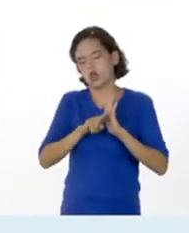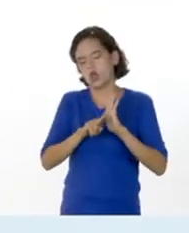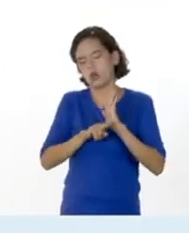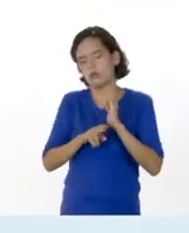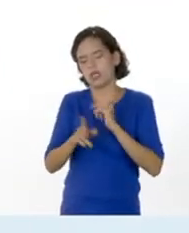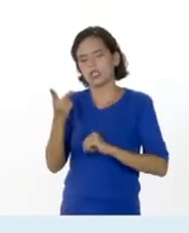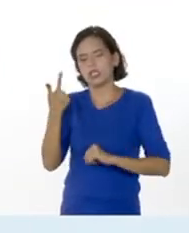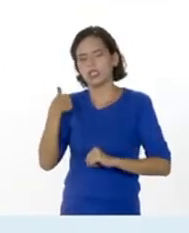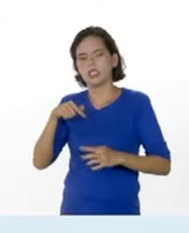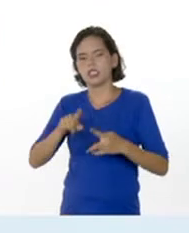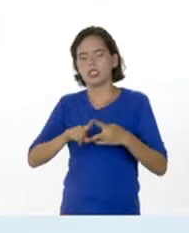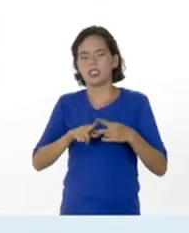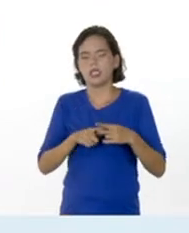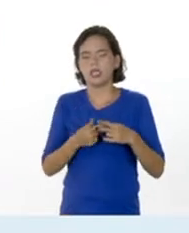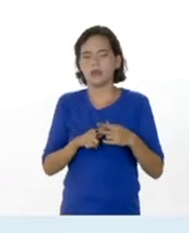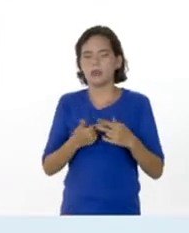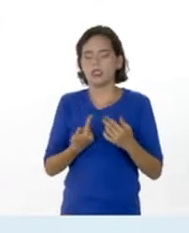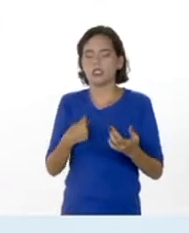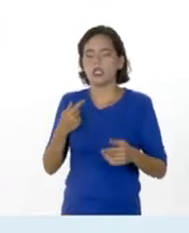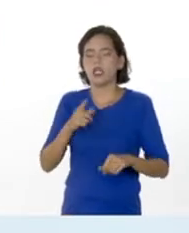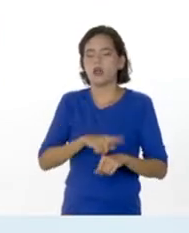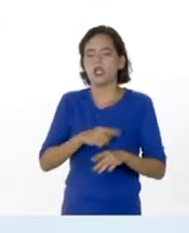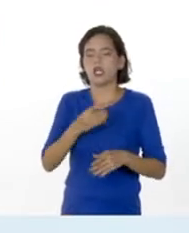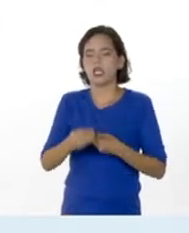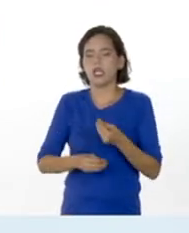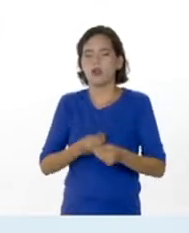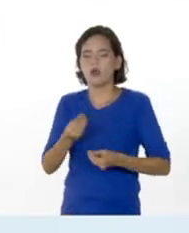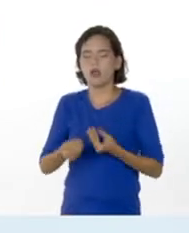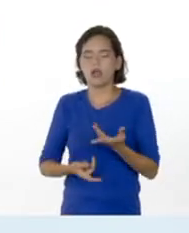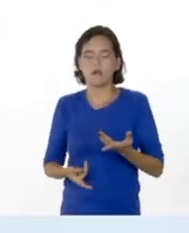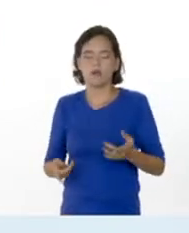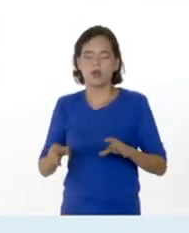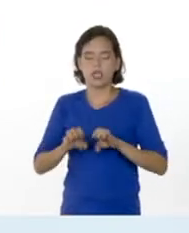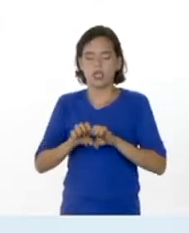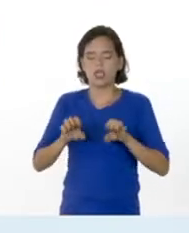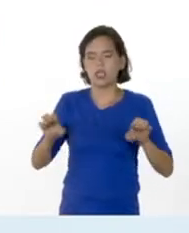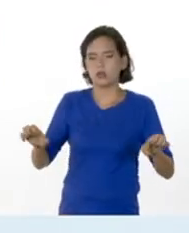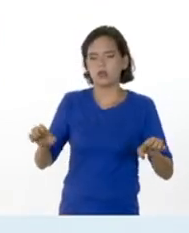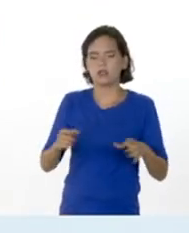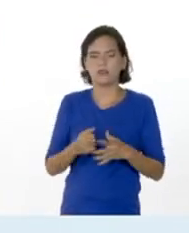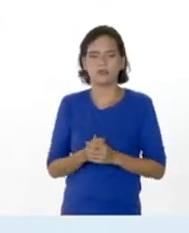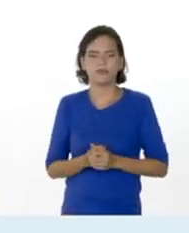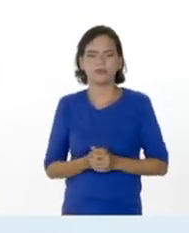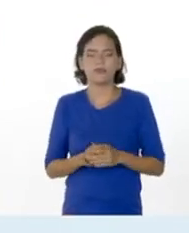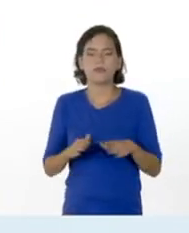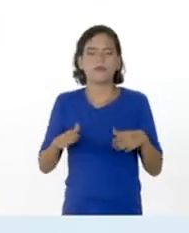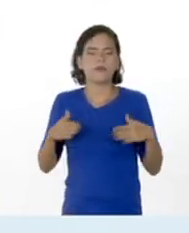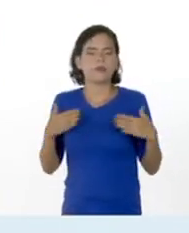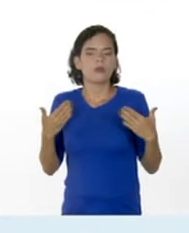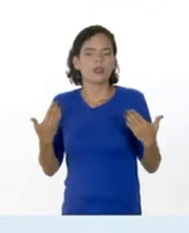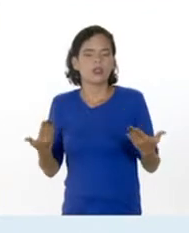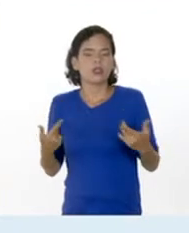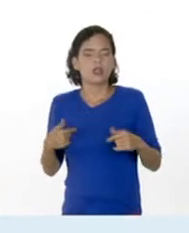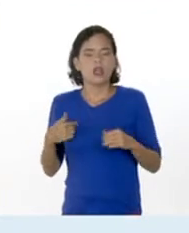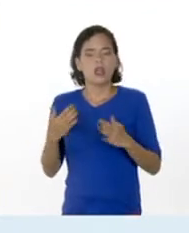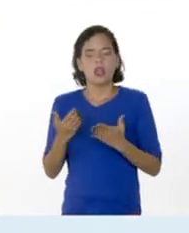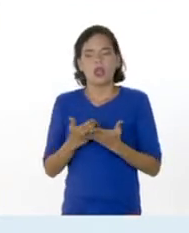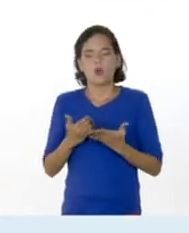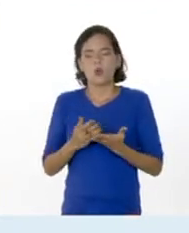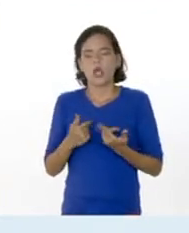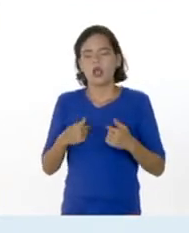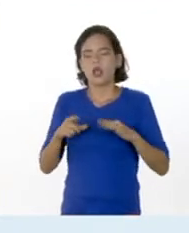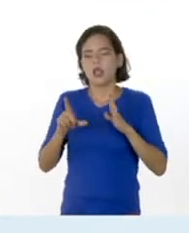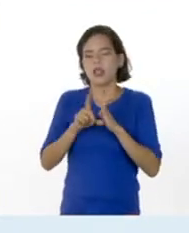este tipo de estrategias a la hora de que los elaboremos en el contexto educativo, en el contexto de lo que es la escuela, el